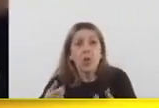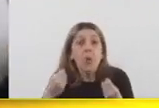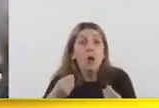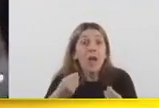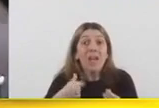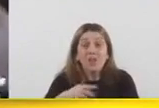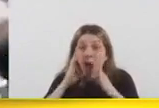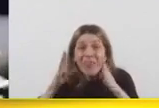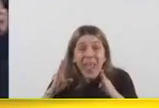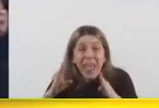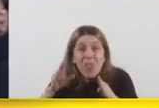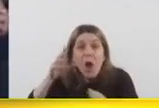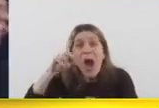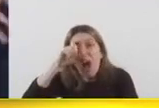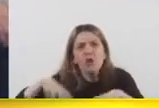vida antes que la muerte.